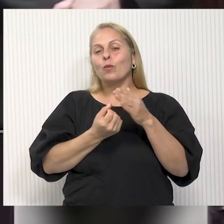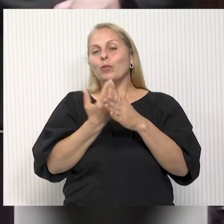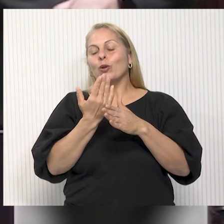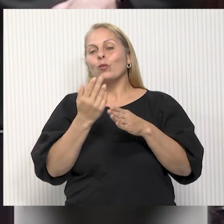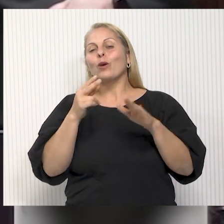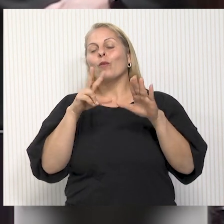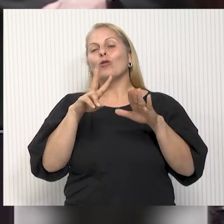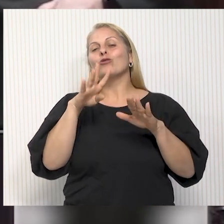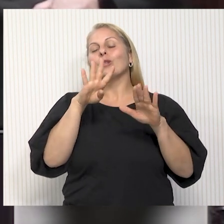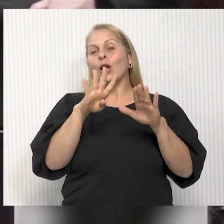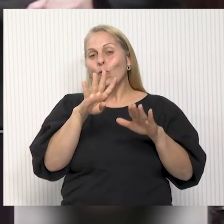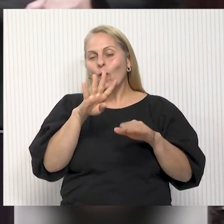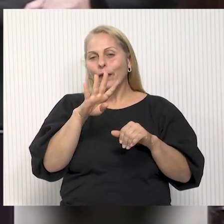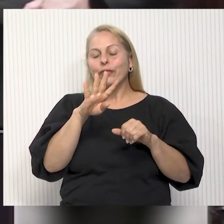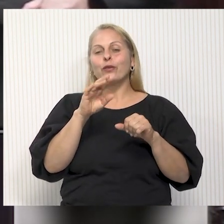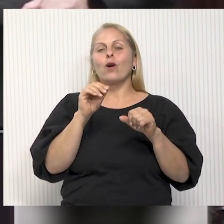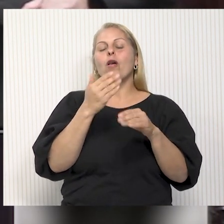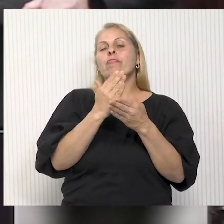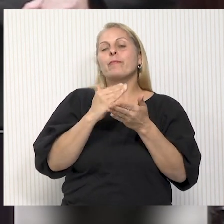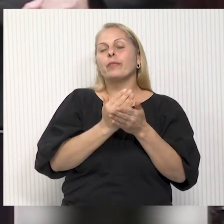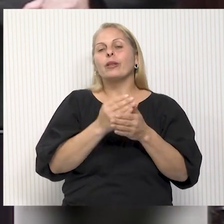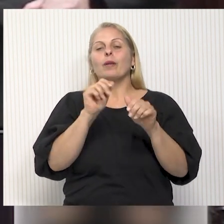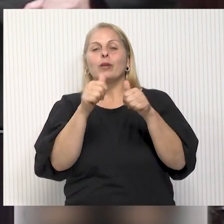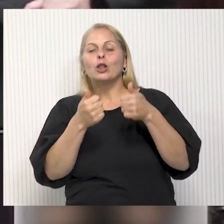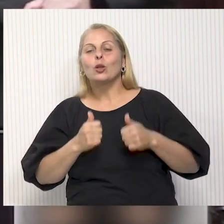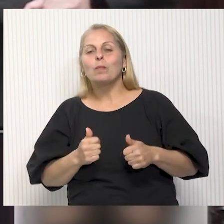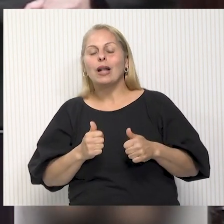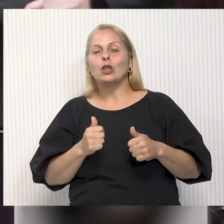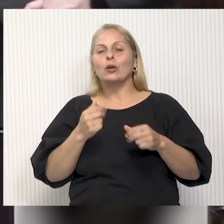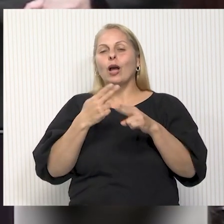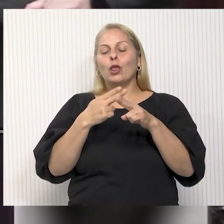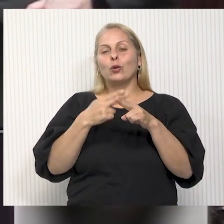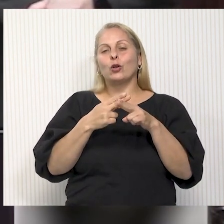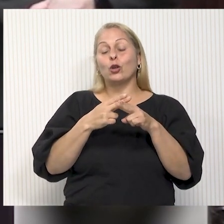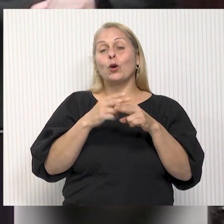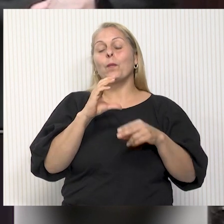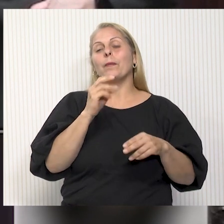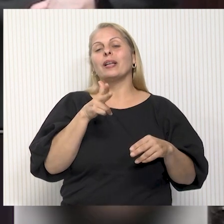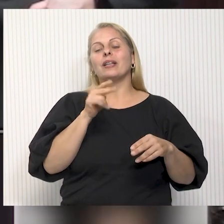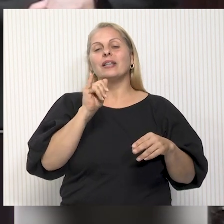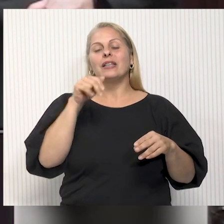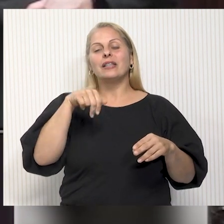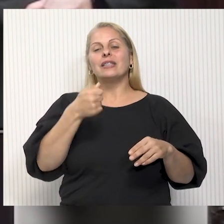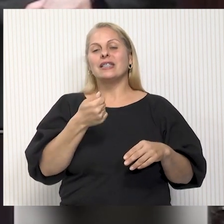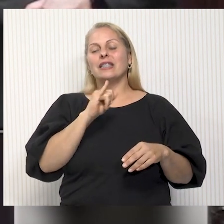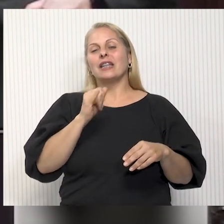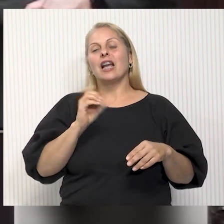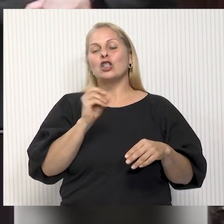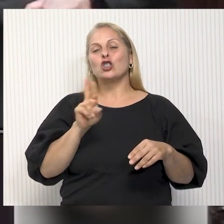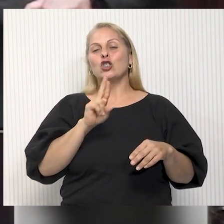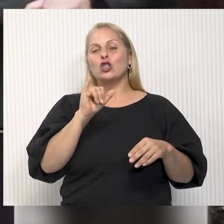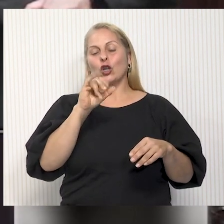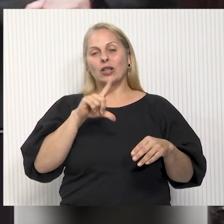La escuela 84 del departamento de Maldonado con el nombre de Concepción China Sorrille de San Martín.